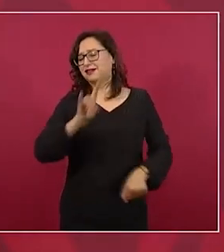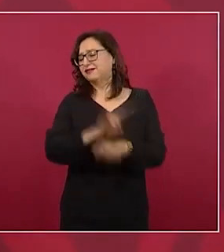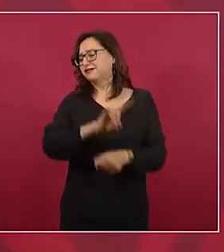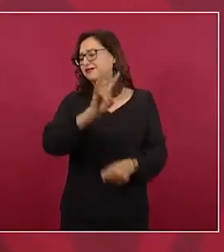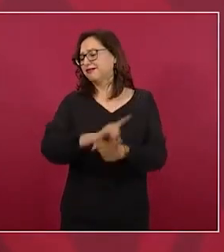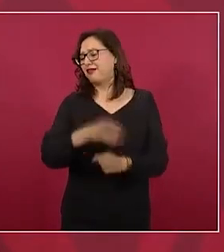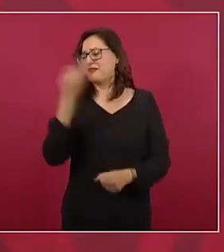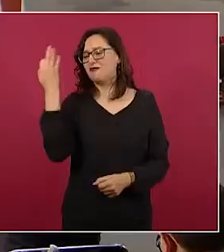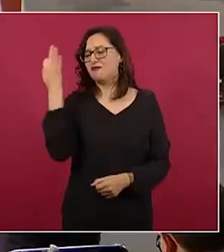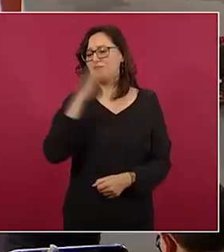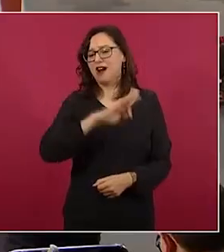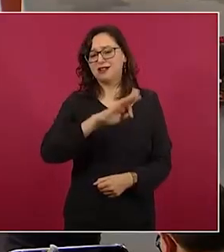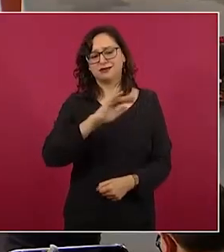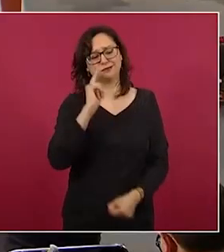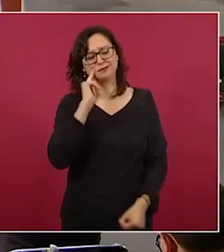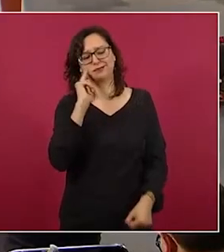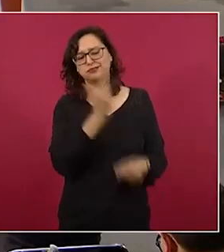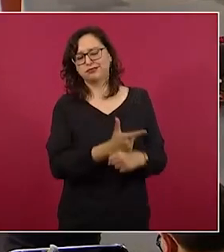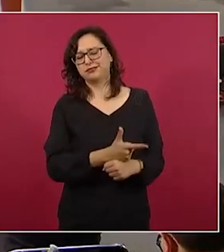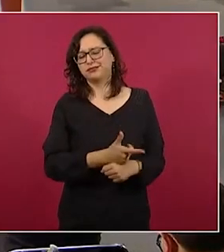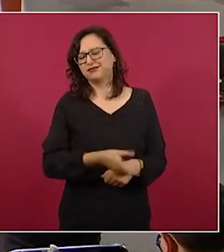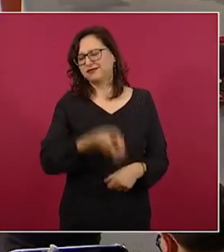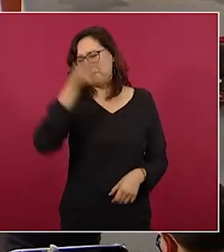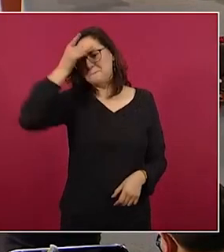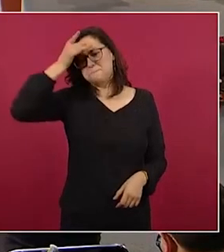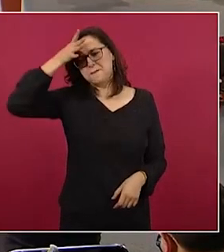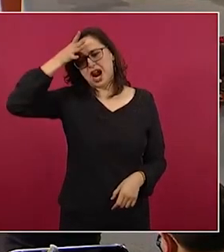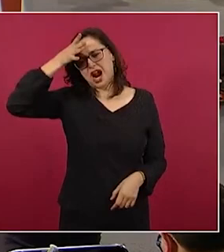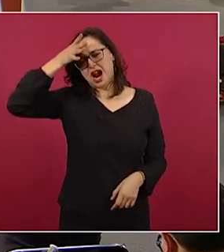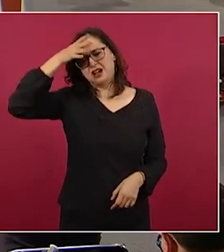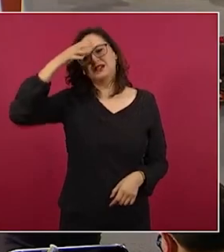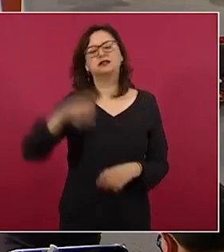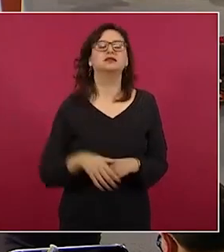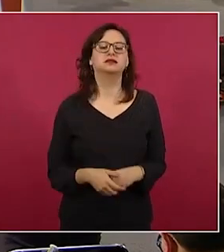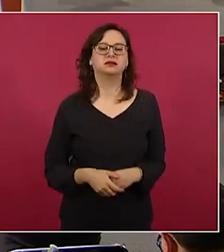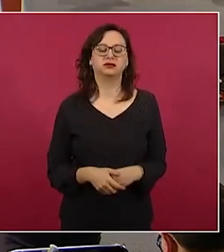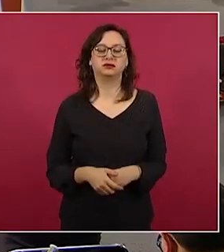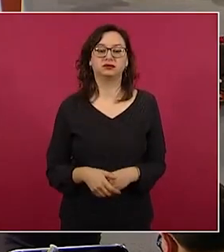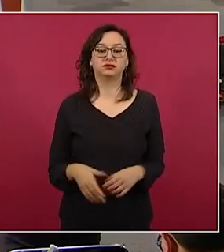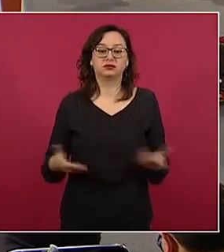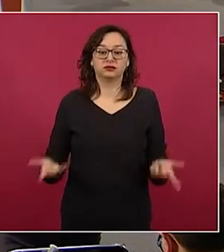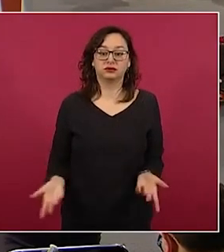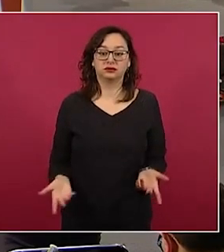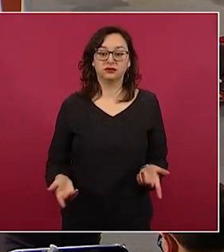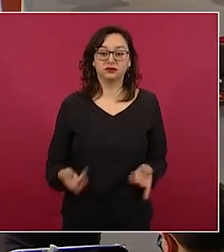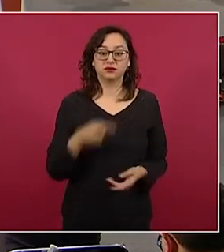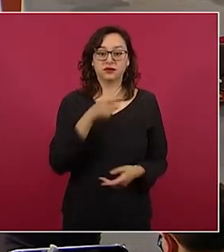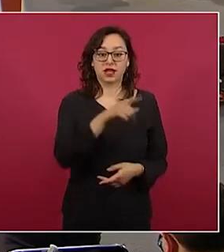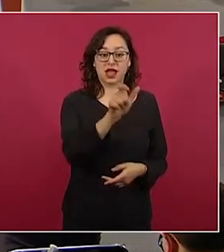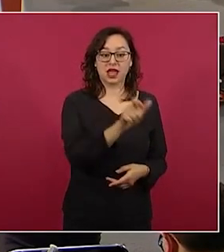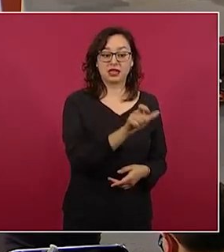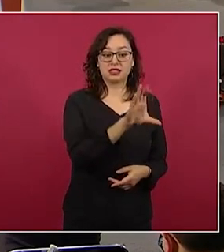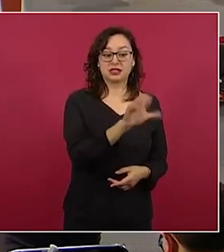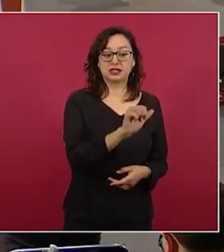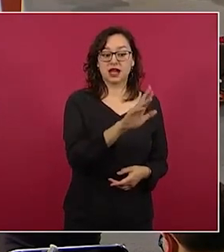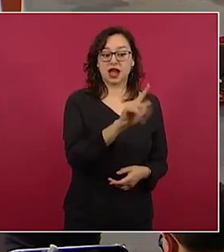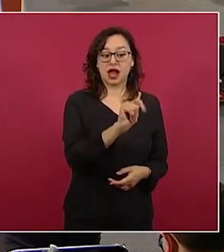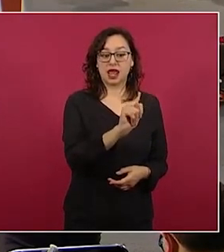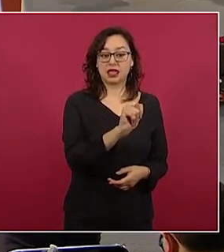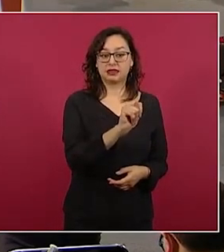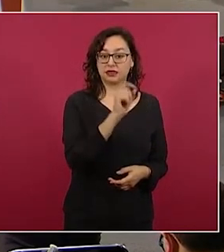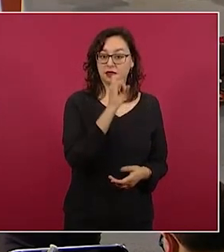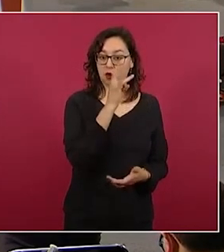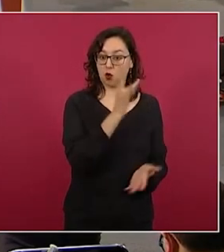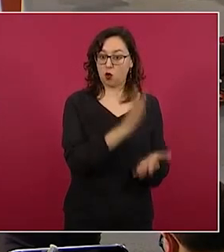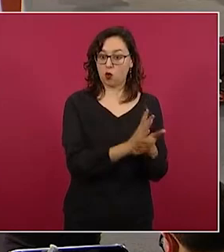Entonces, pero no sólo Xcaret, es otra